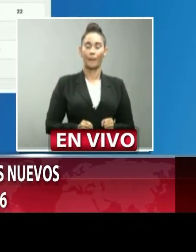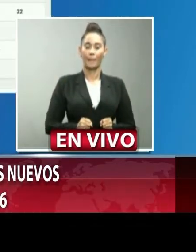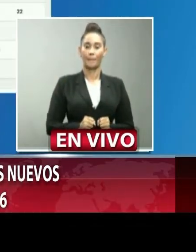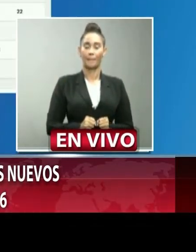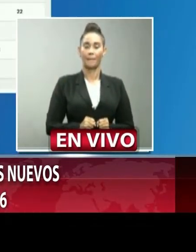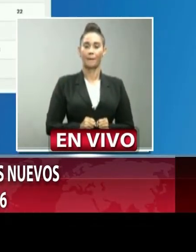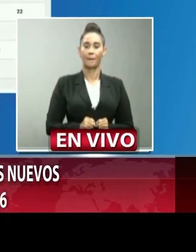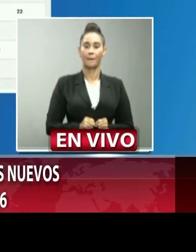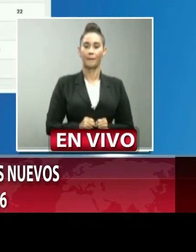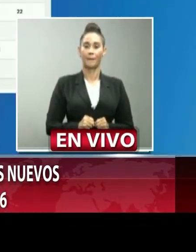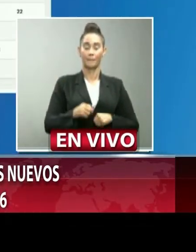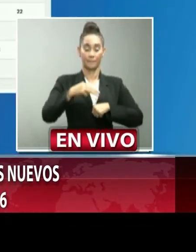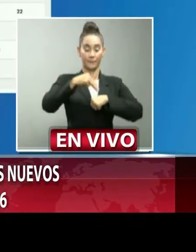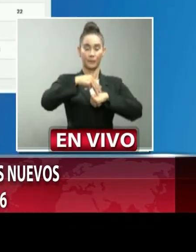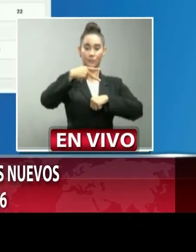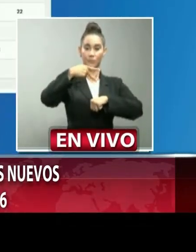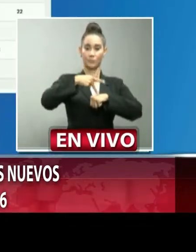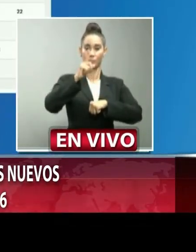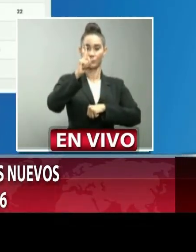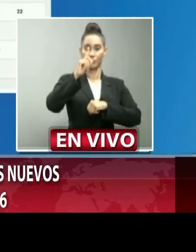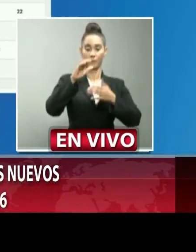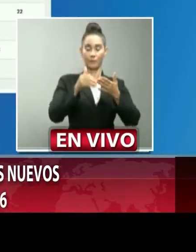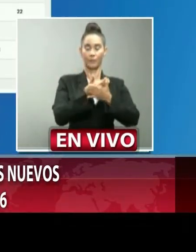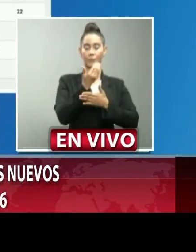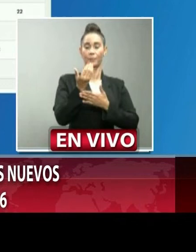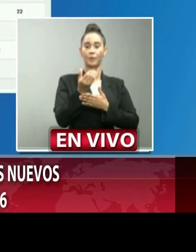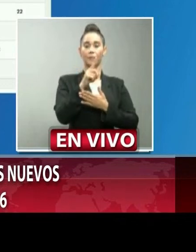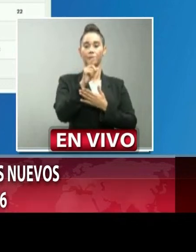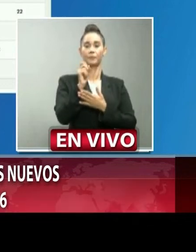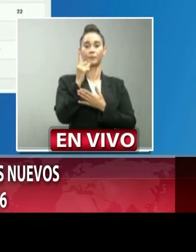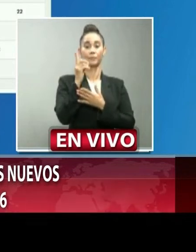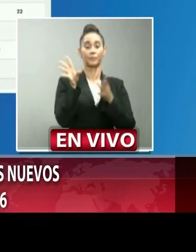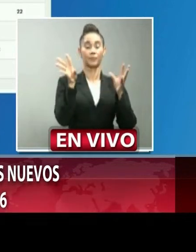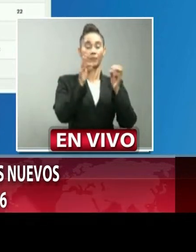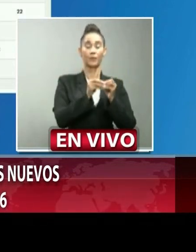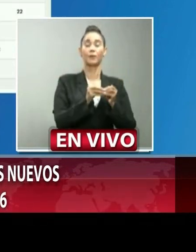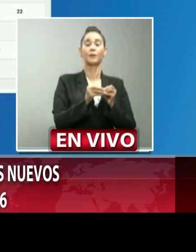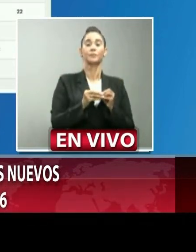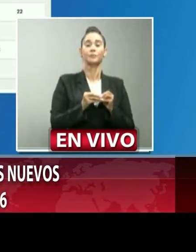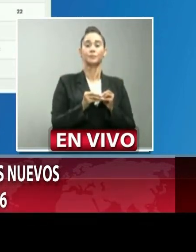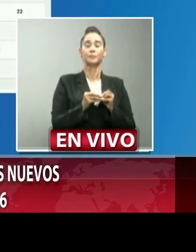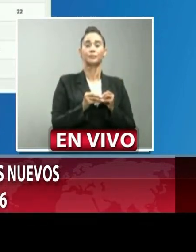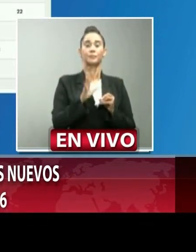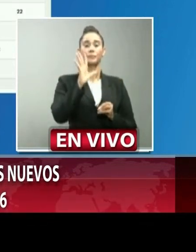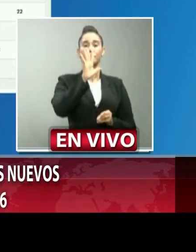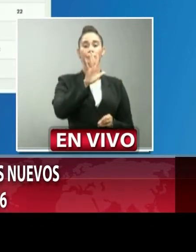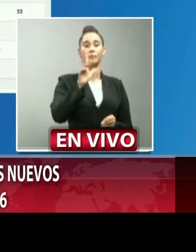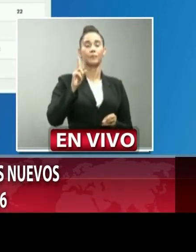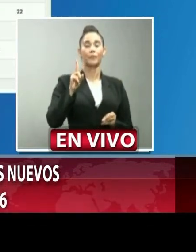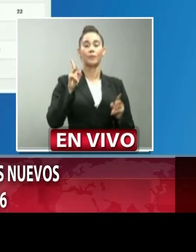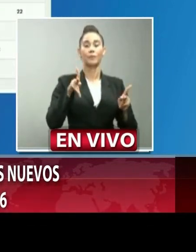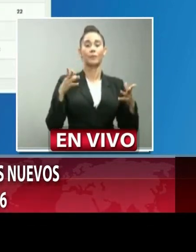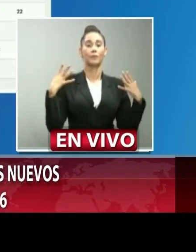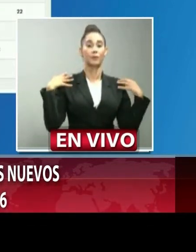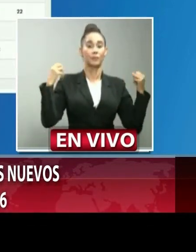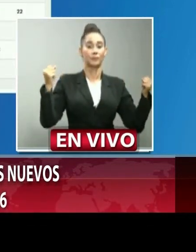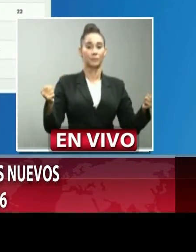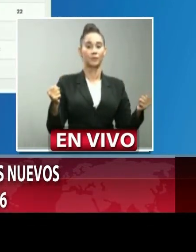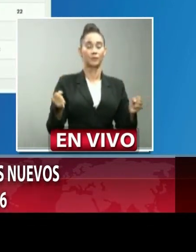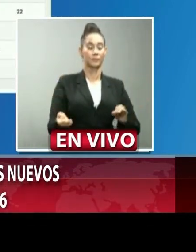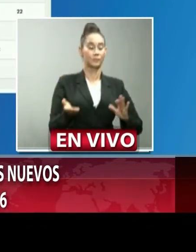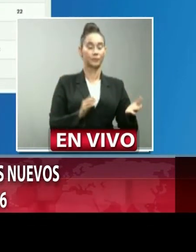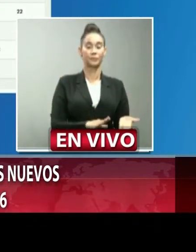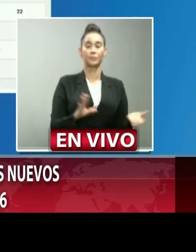Monteplata 1 caso nuevo 101 acumulados 51 recuperados